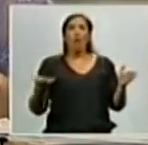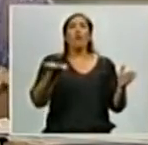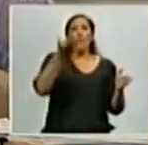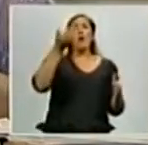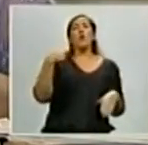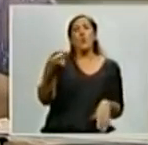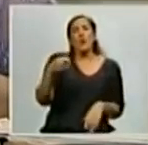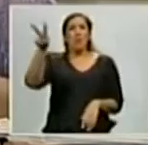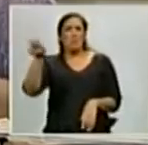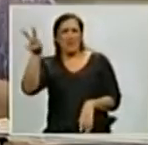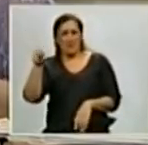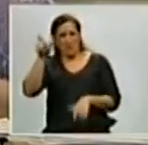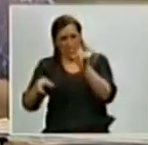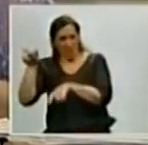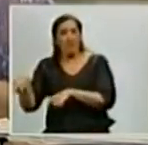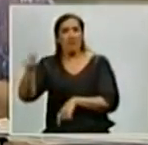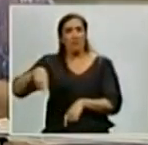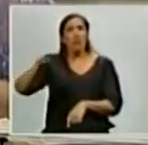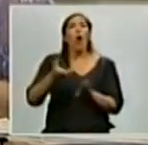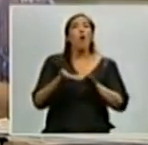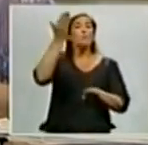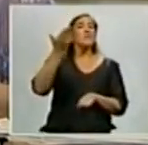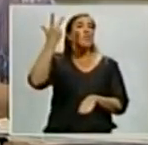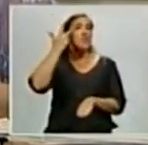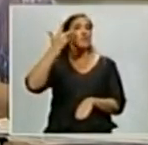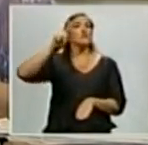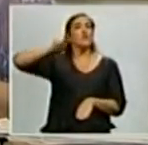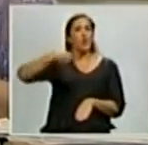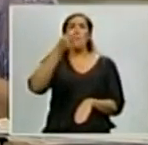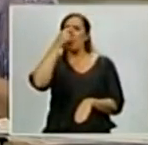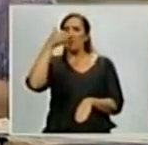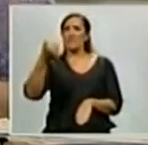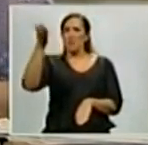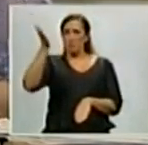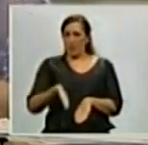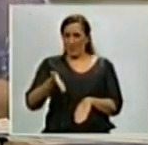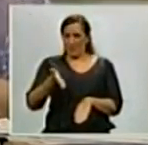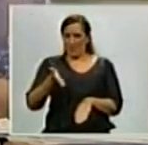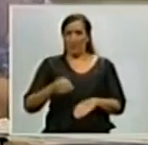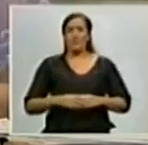pensionadas, es del 18,26%.